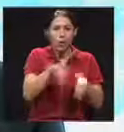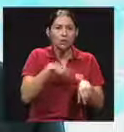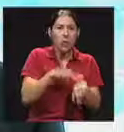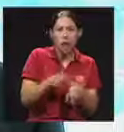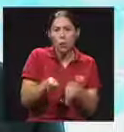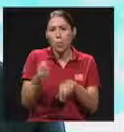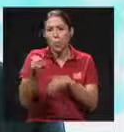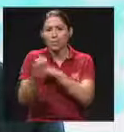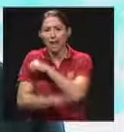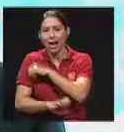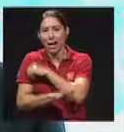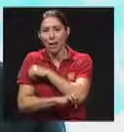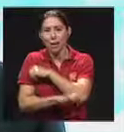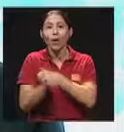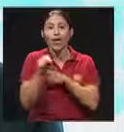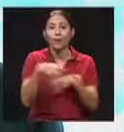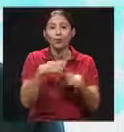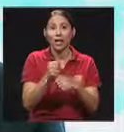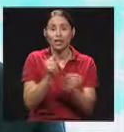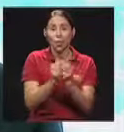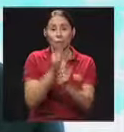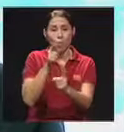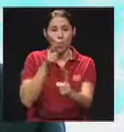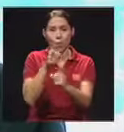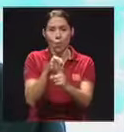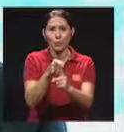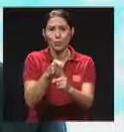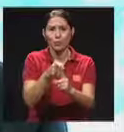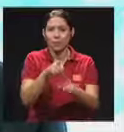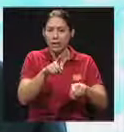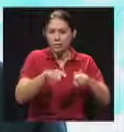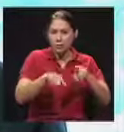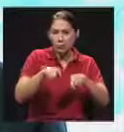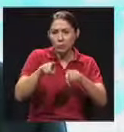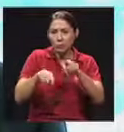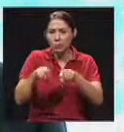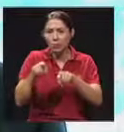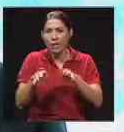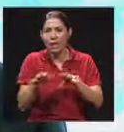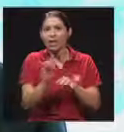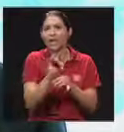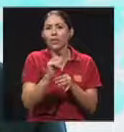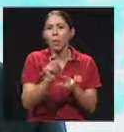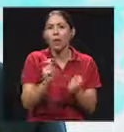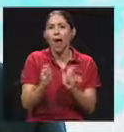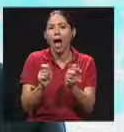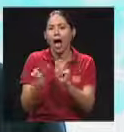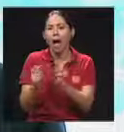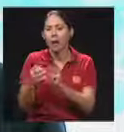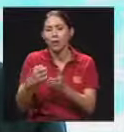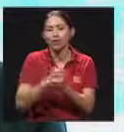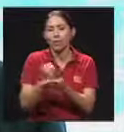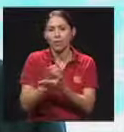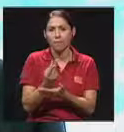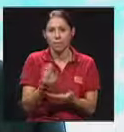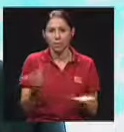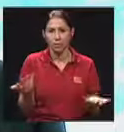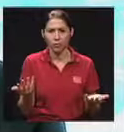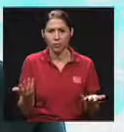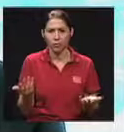extranjero, y eso se hace con el fin de tener, digamos, variaciones cada vez menores en los rendimientos.